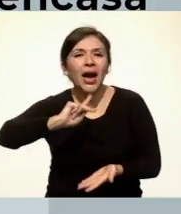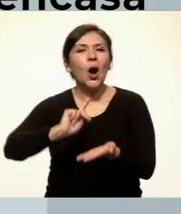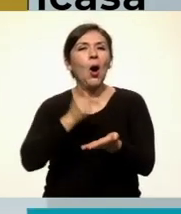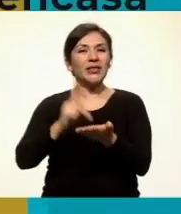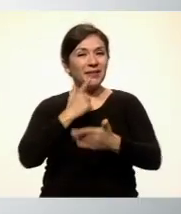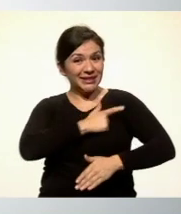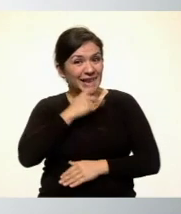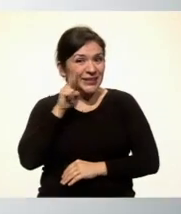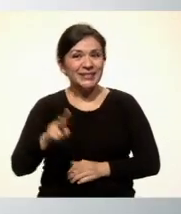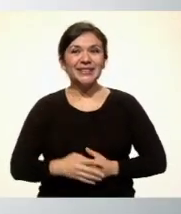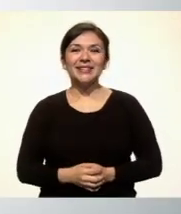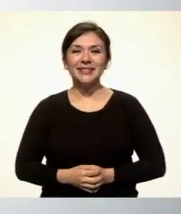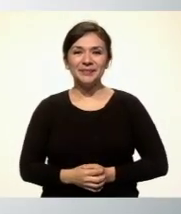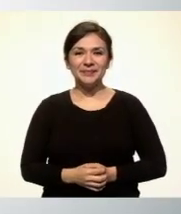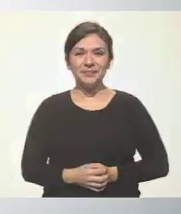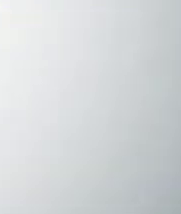disfrútalos.